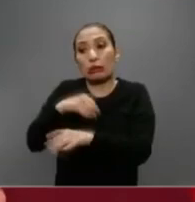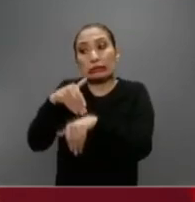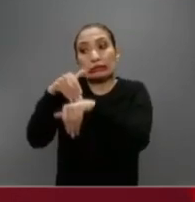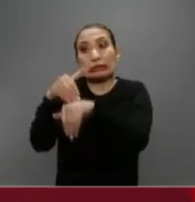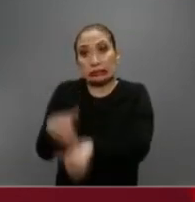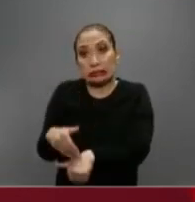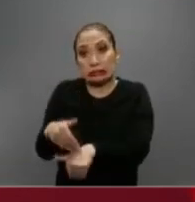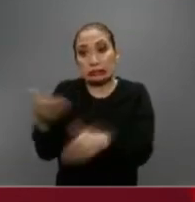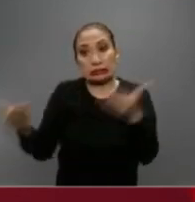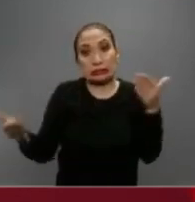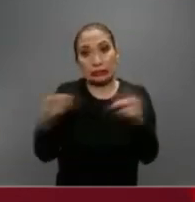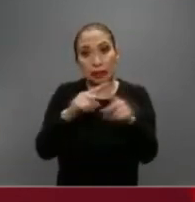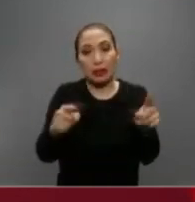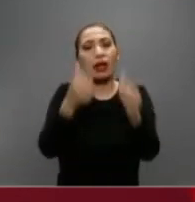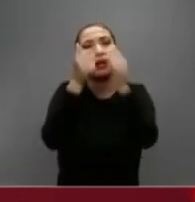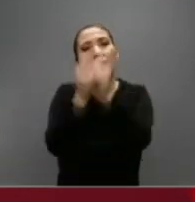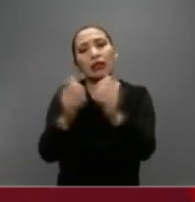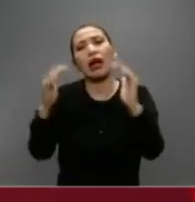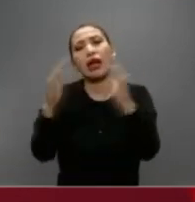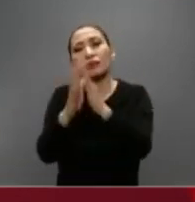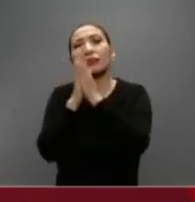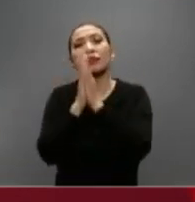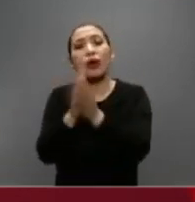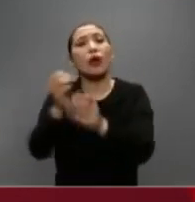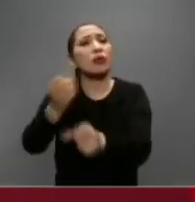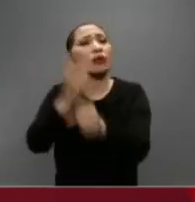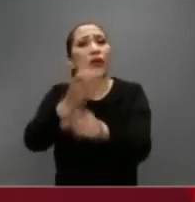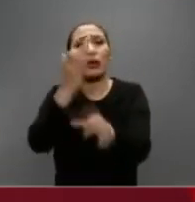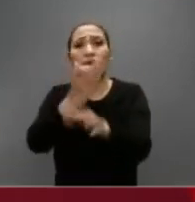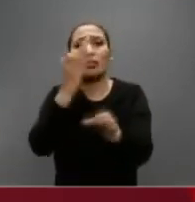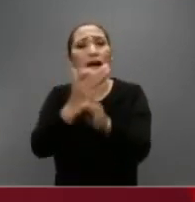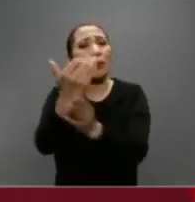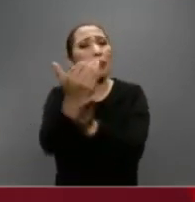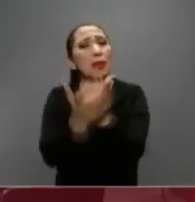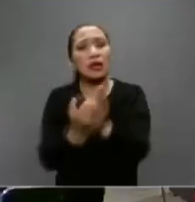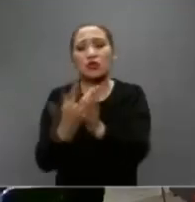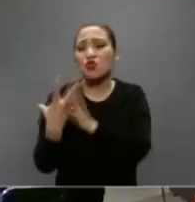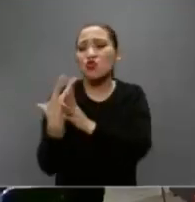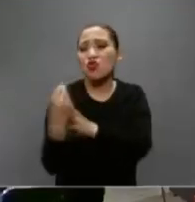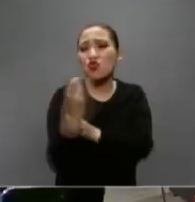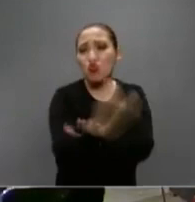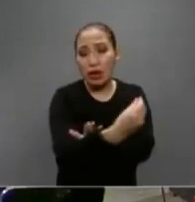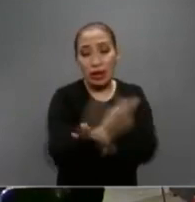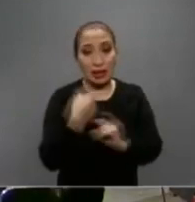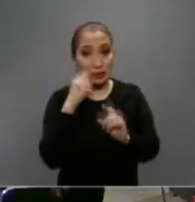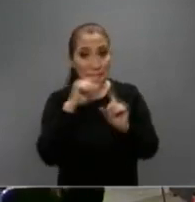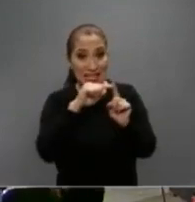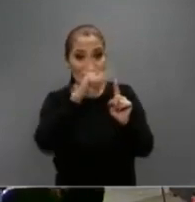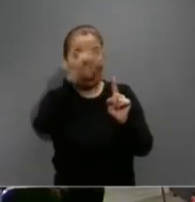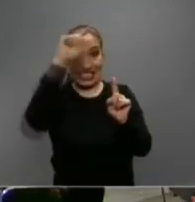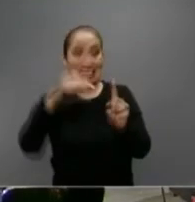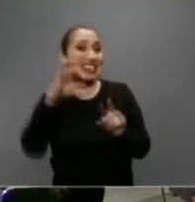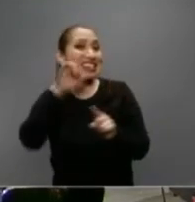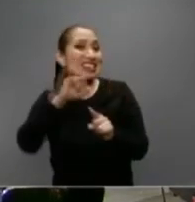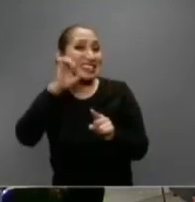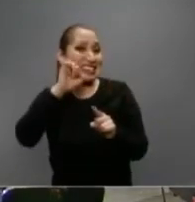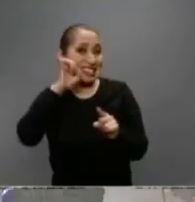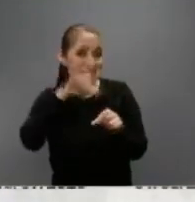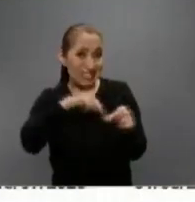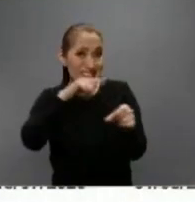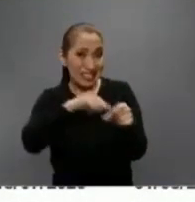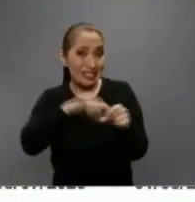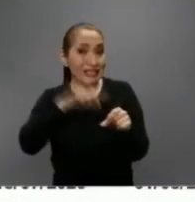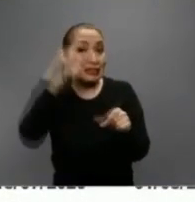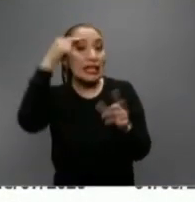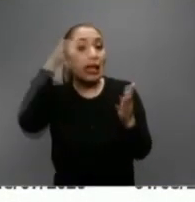hacemos algo. ¿Y qué es ese algo? Quédate en casa, es la oportunidad de reducir la transmisión. En la curva naranja sería